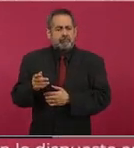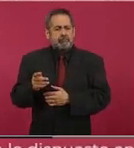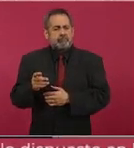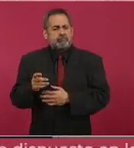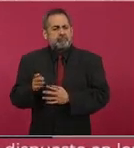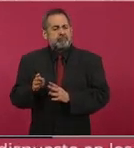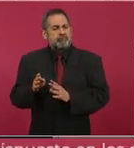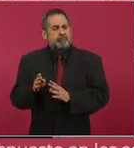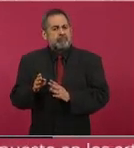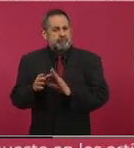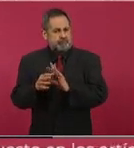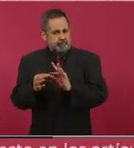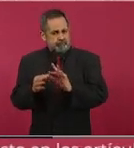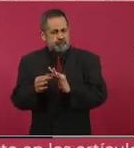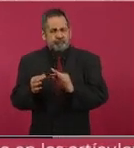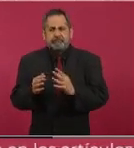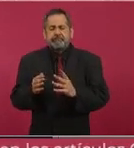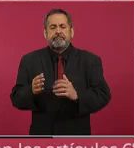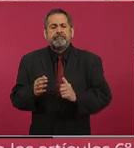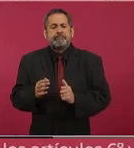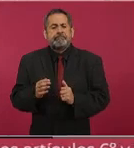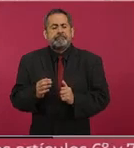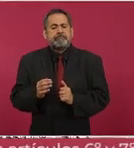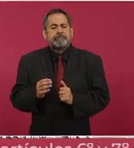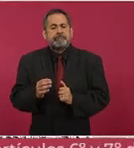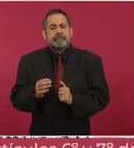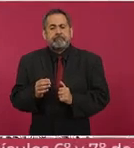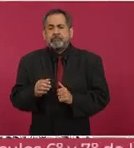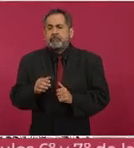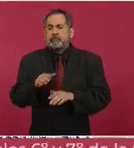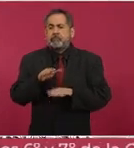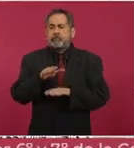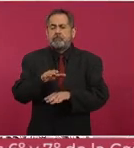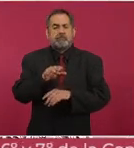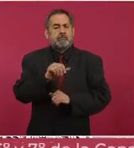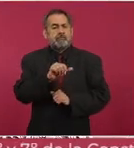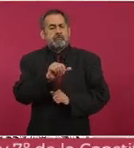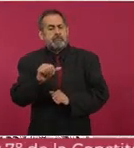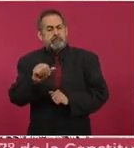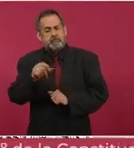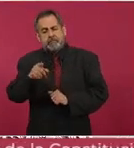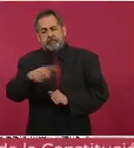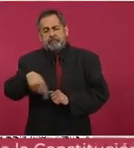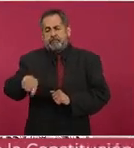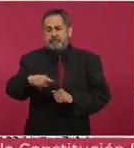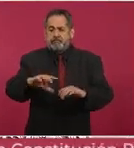el problema y